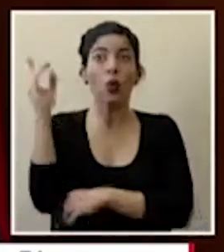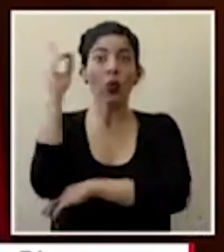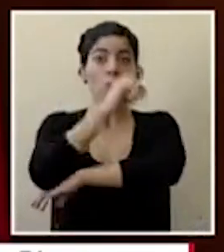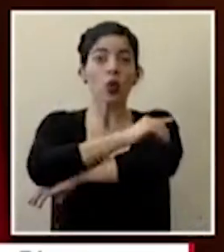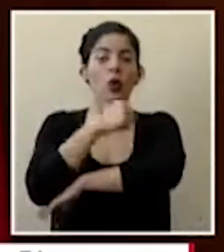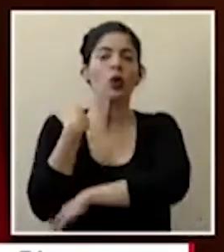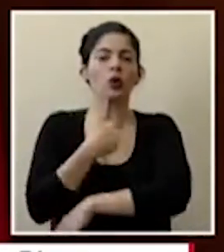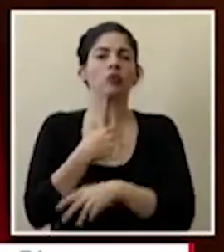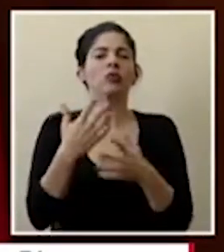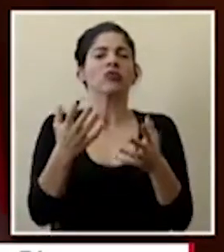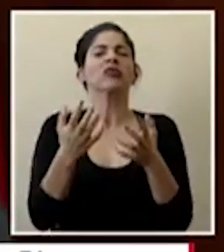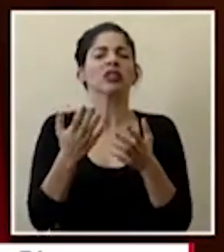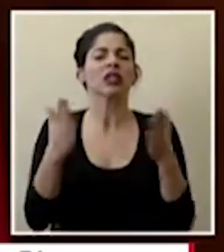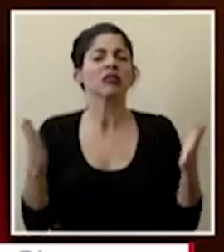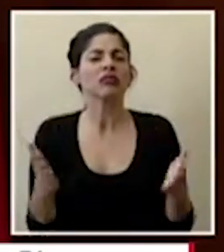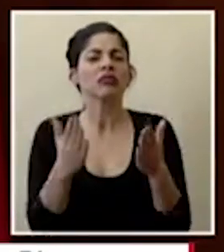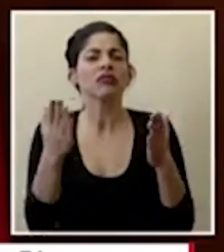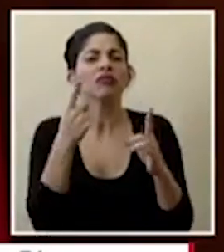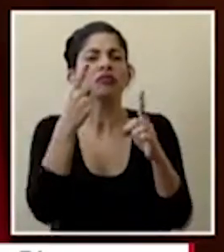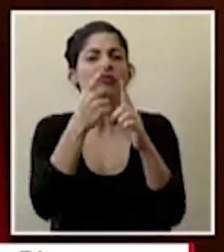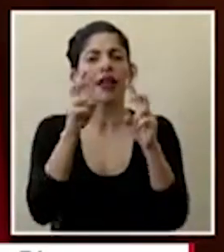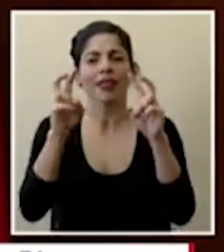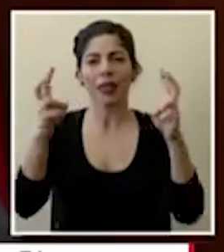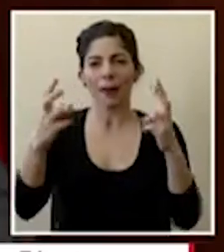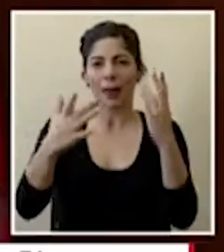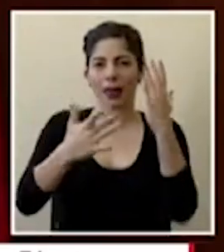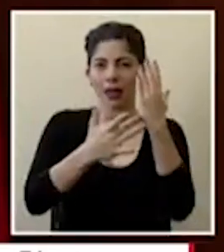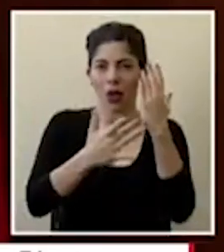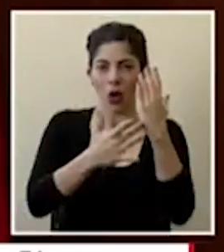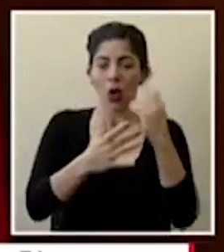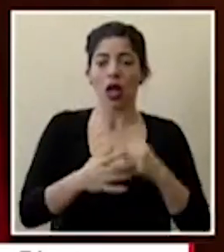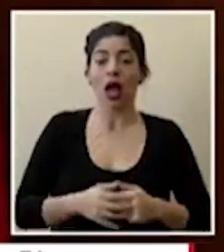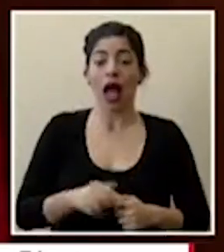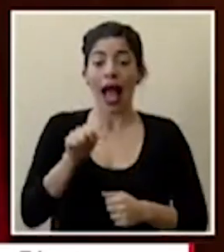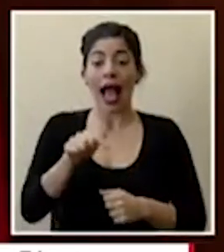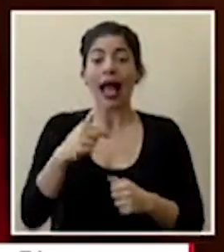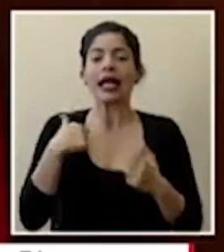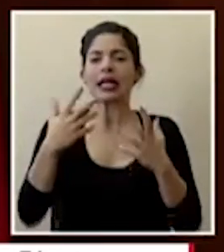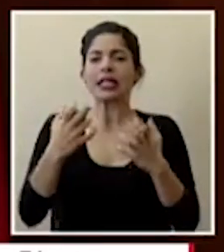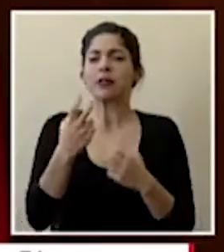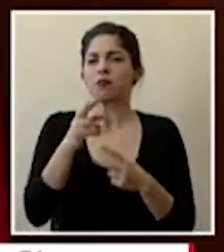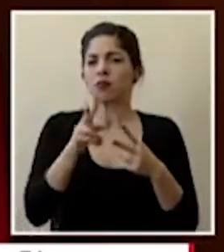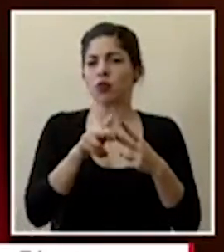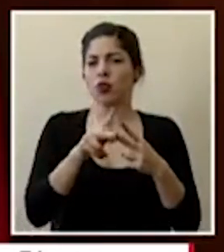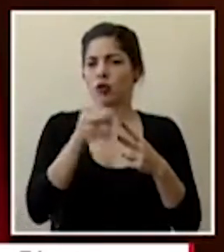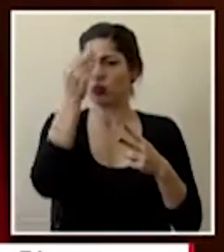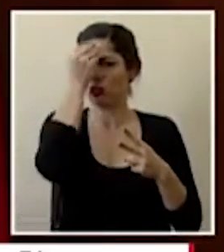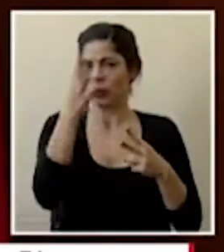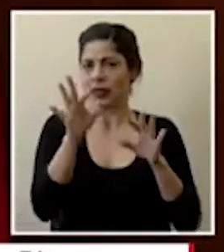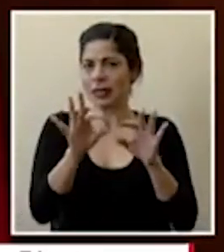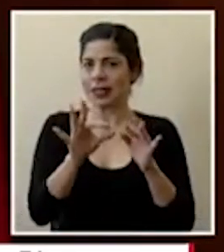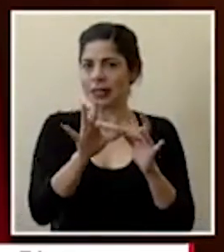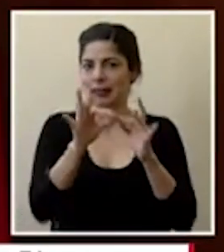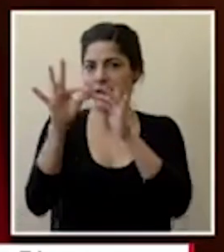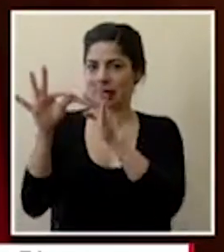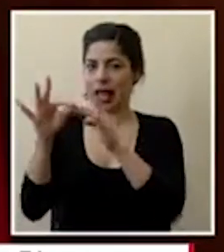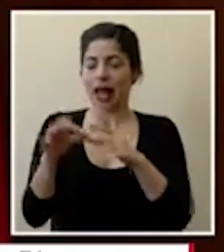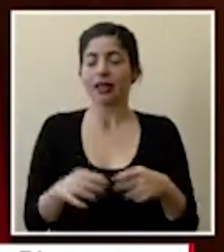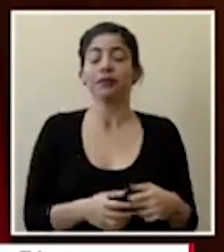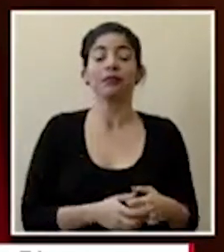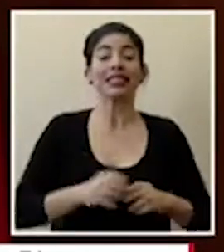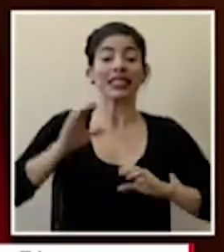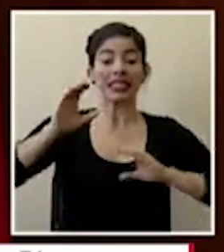hemos querido potenciar todo lo que tiene que ver con el tema de tecnología y aquí quisiéramos hacer dos anuncios especiales la ciencia